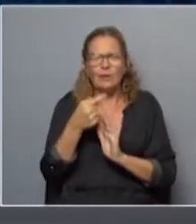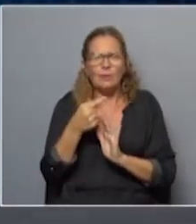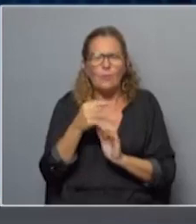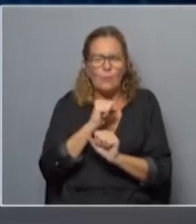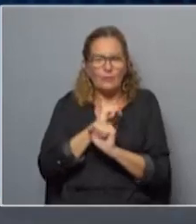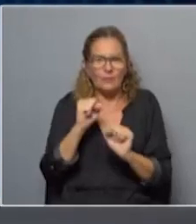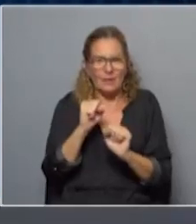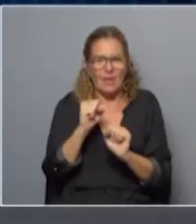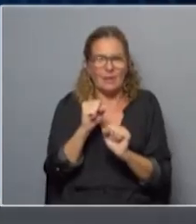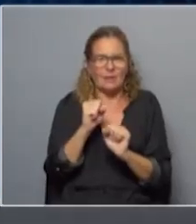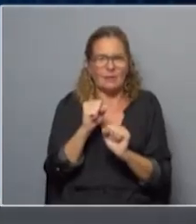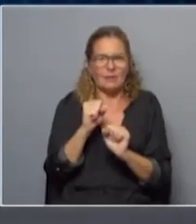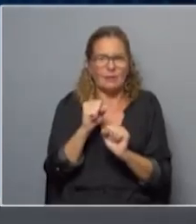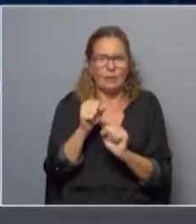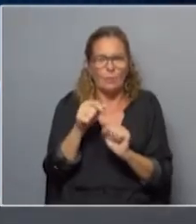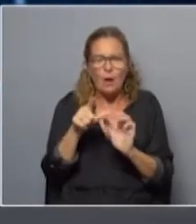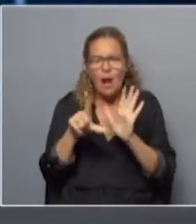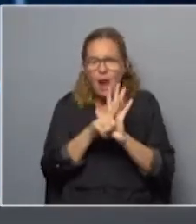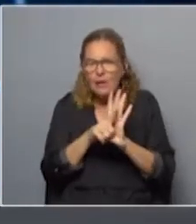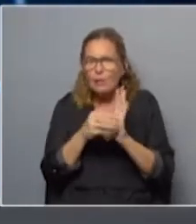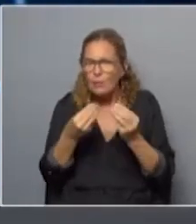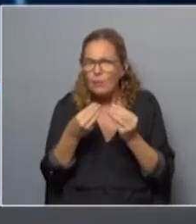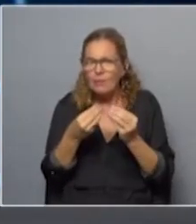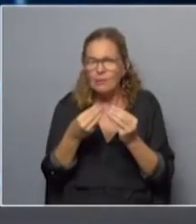posibilidades, con penas. Bien,